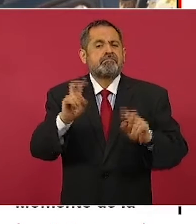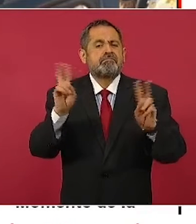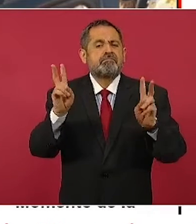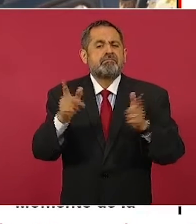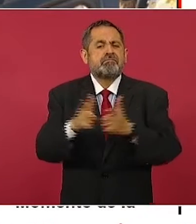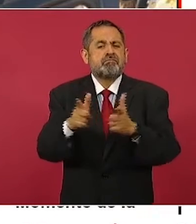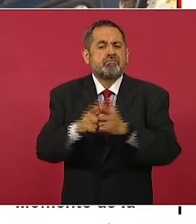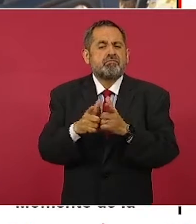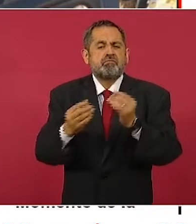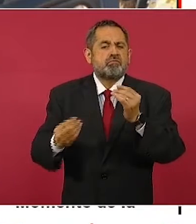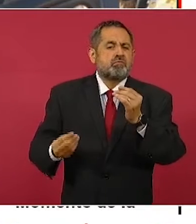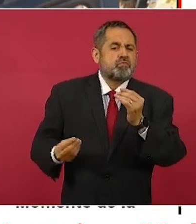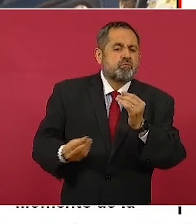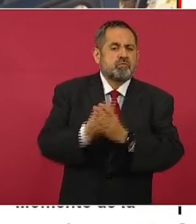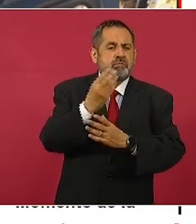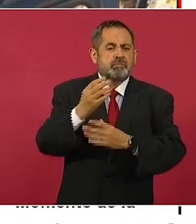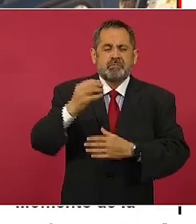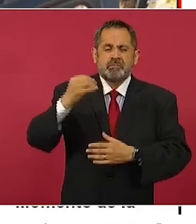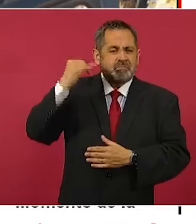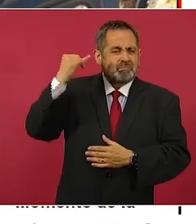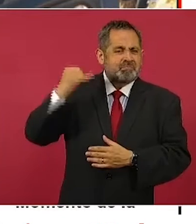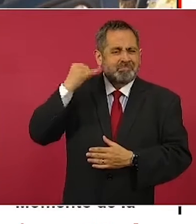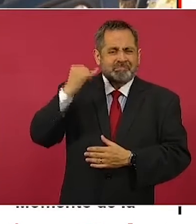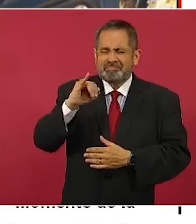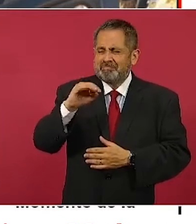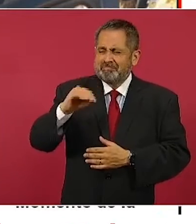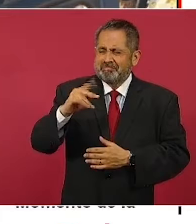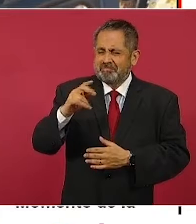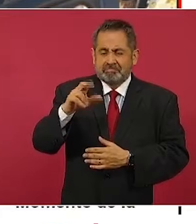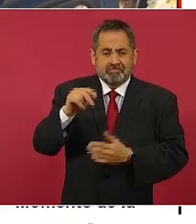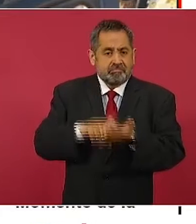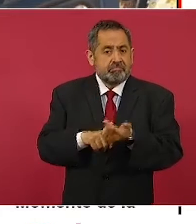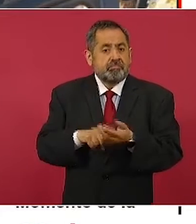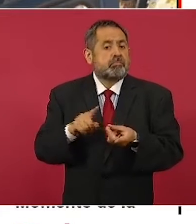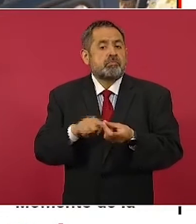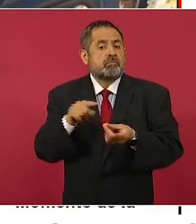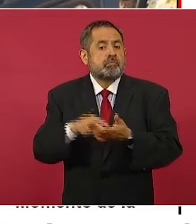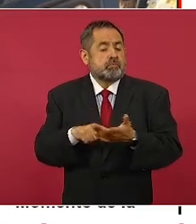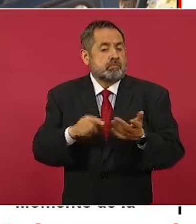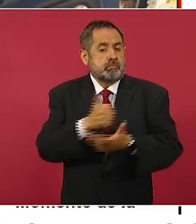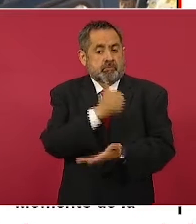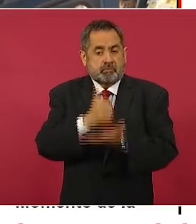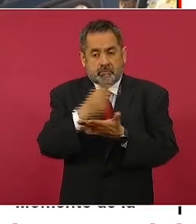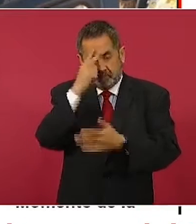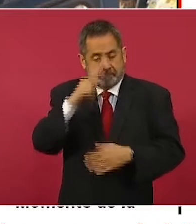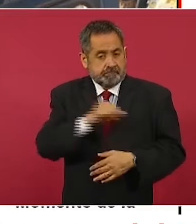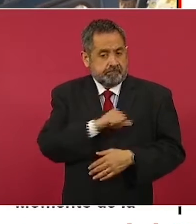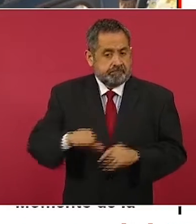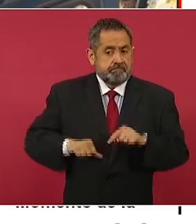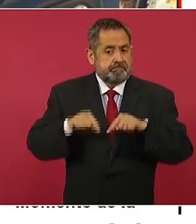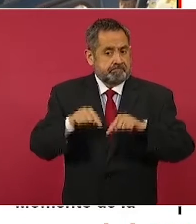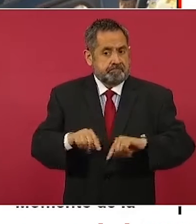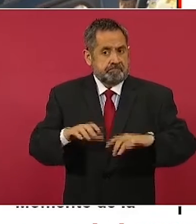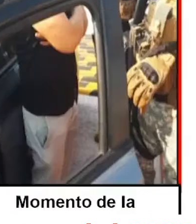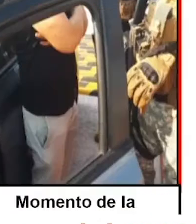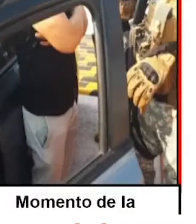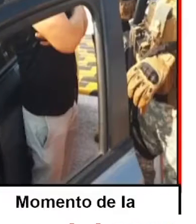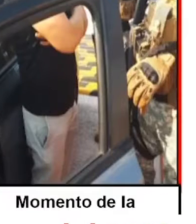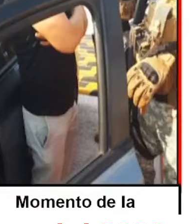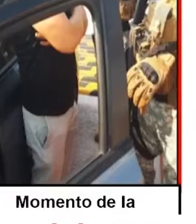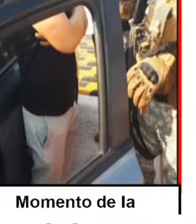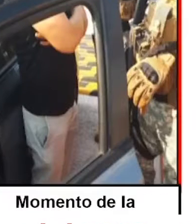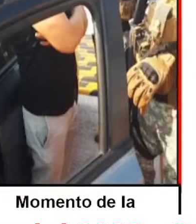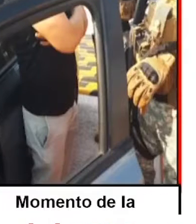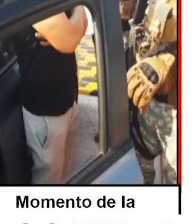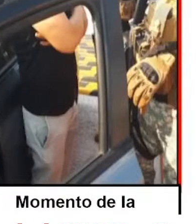que es un grupo criminal que opera en seis alcaldías de la Ciudad de México y en ocho municipios del área conurbada